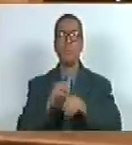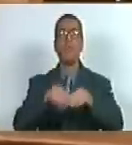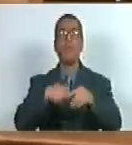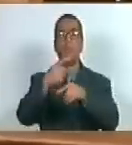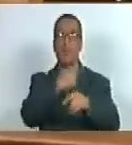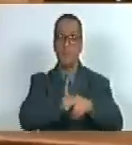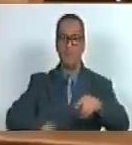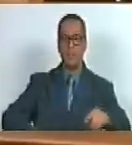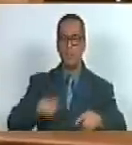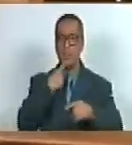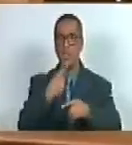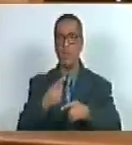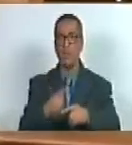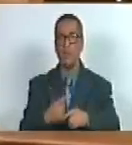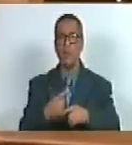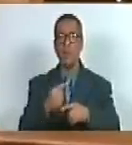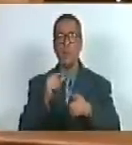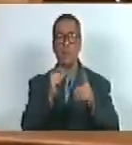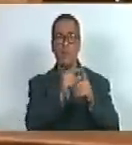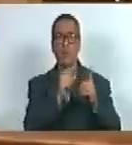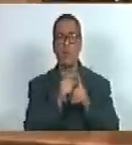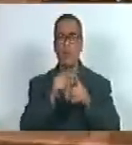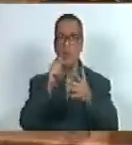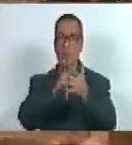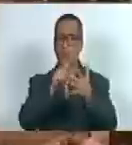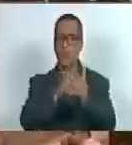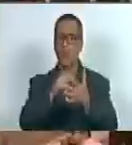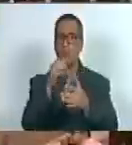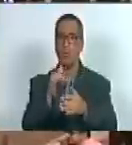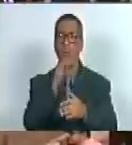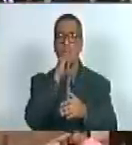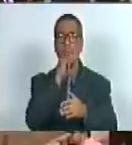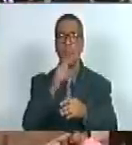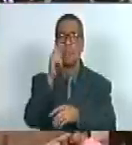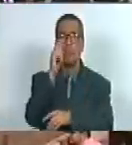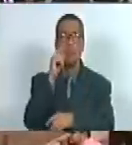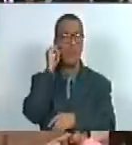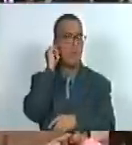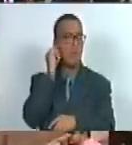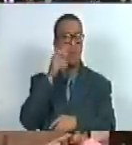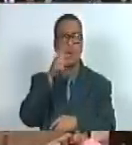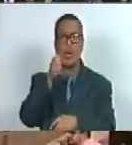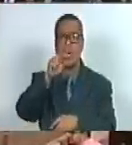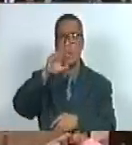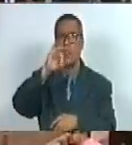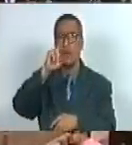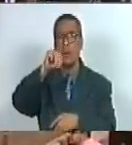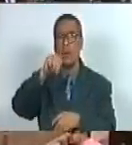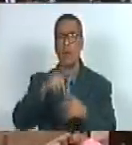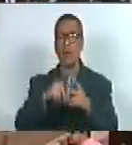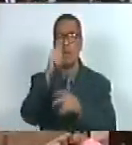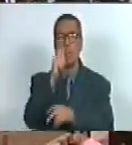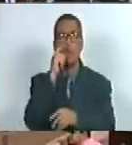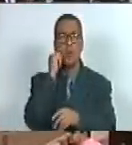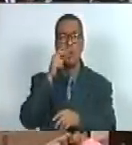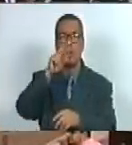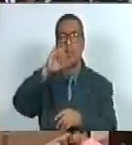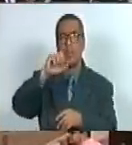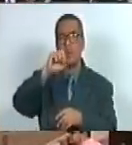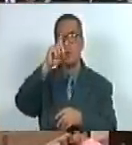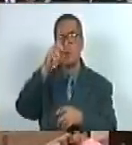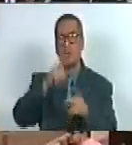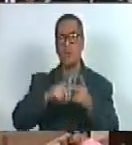el presidente cedió el derecho de palabra para puntos de información a la diputada Erimar Malavé y los diputados Ricardo